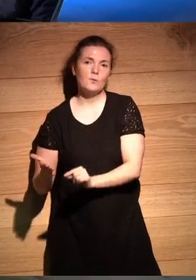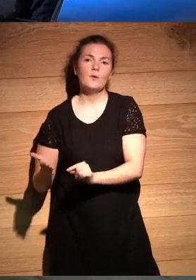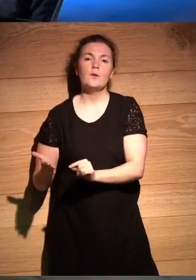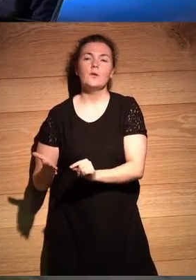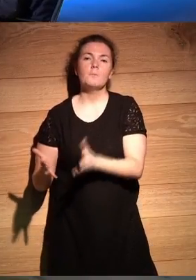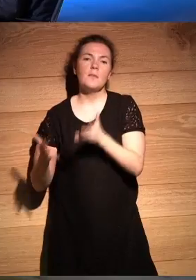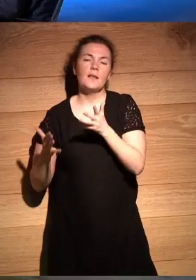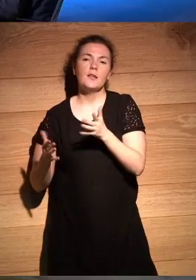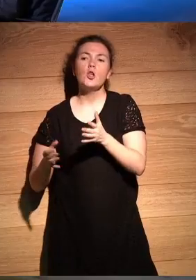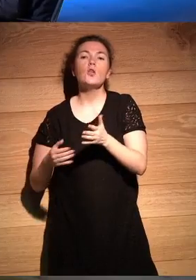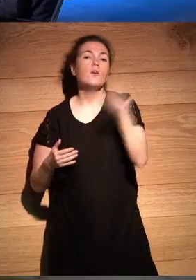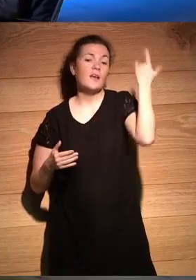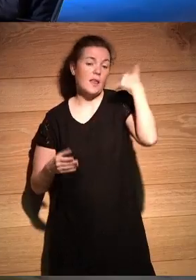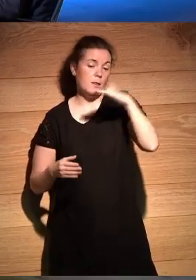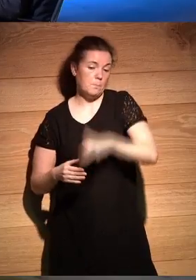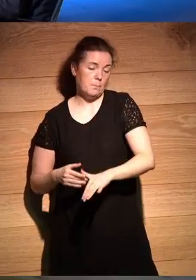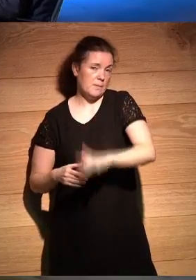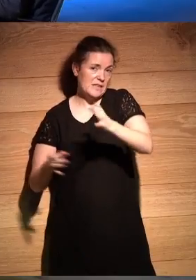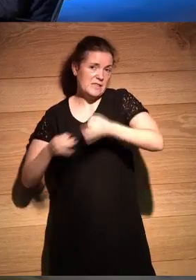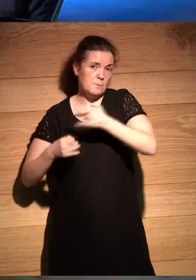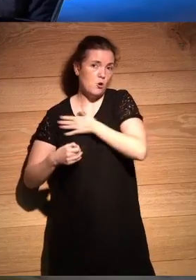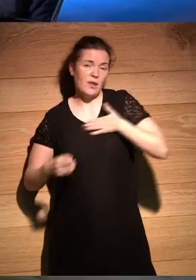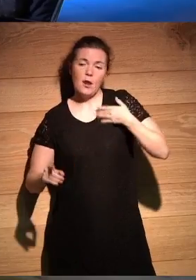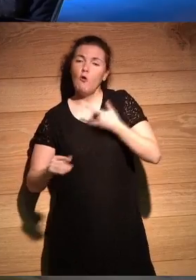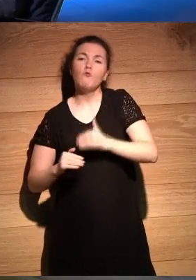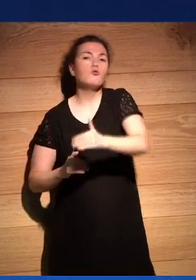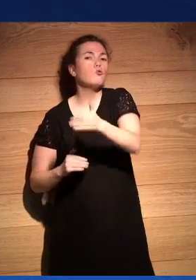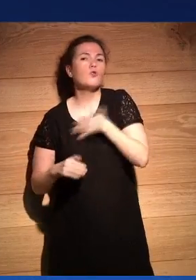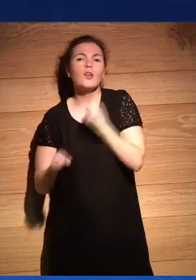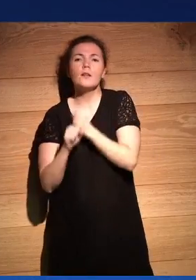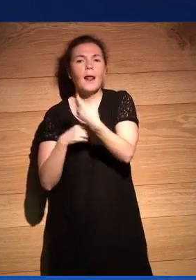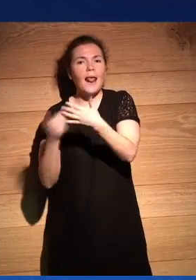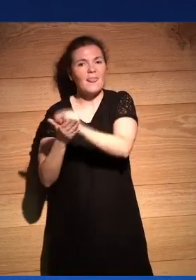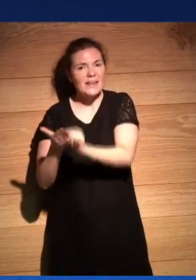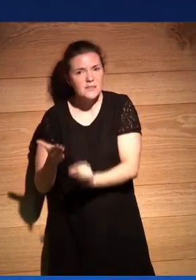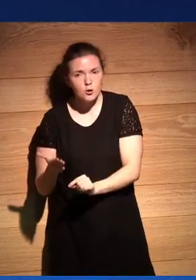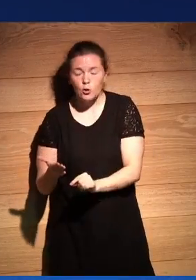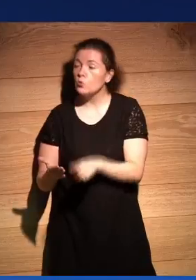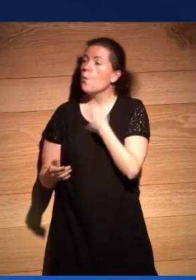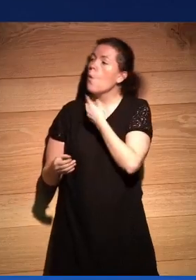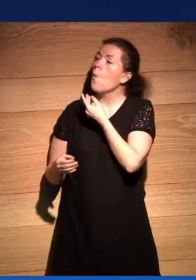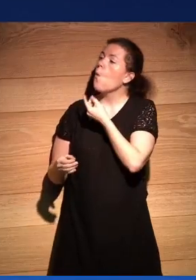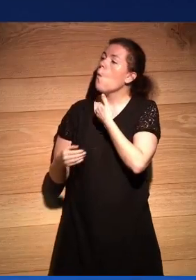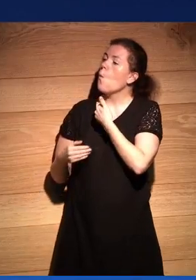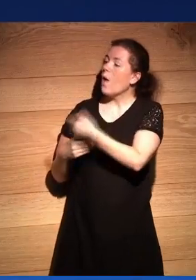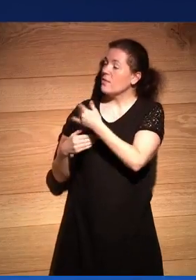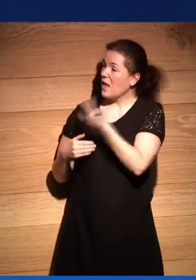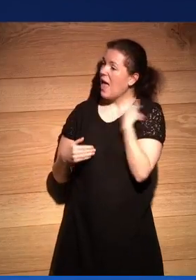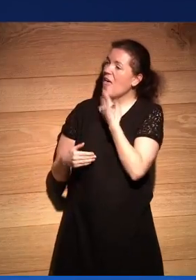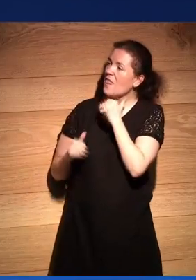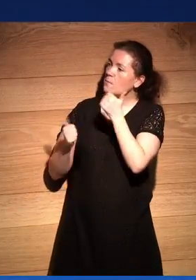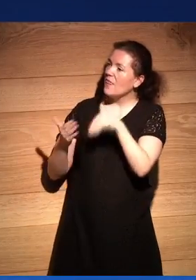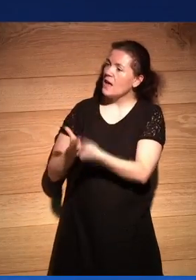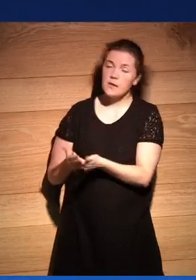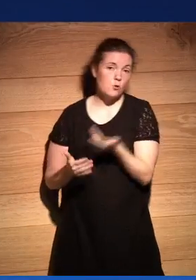bueno siempre quise ser escritor entonces también eso te genera una especie de interés cuéntales ¿desde qué edad? desde